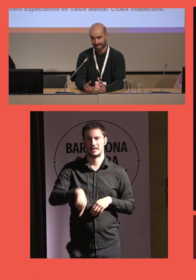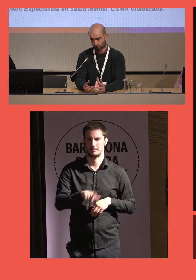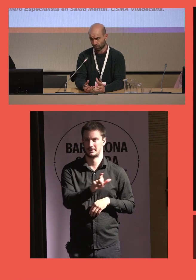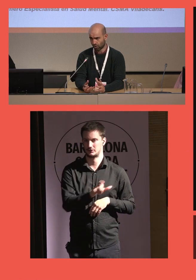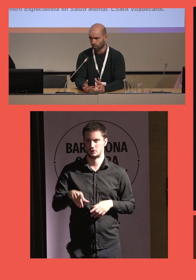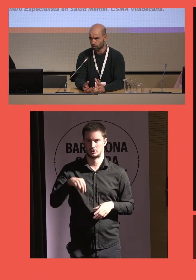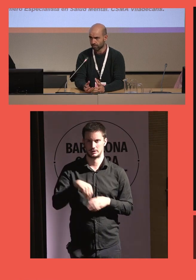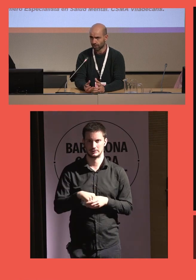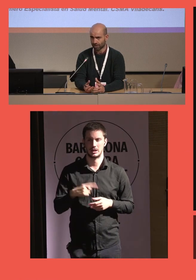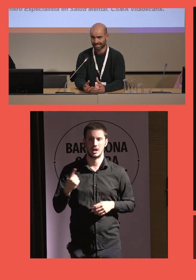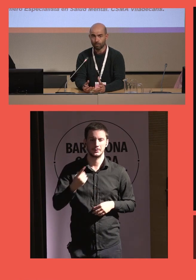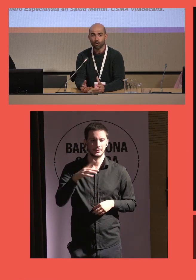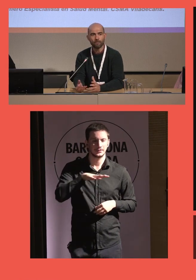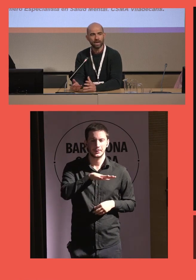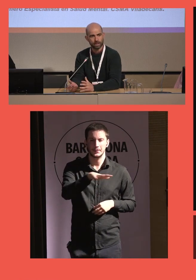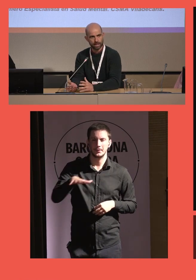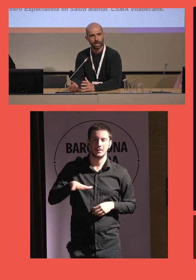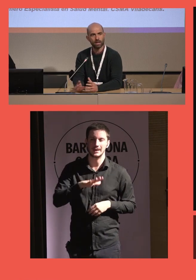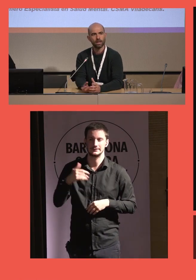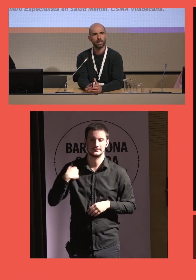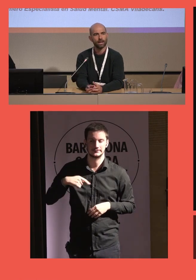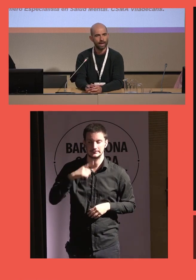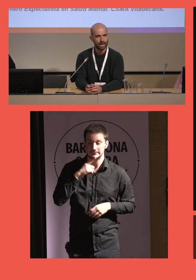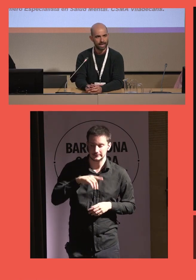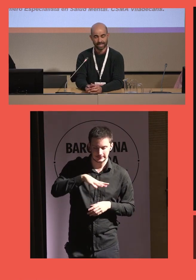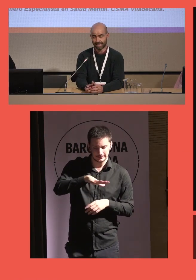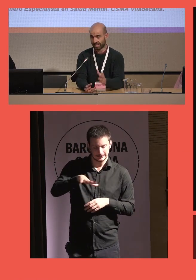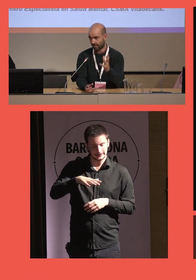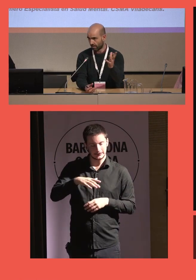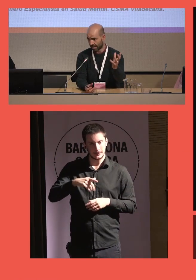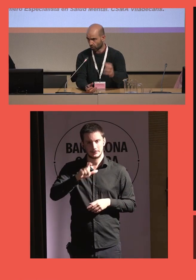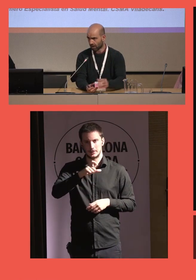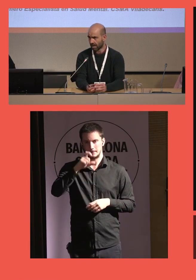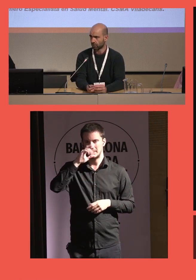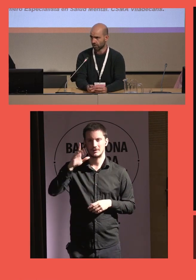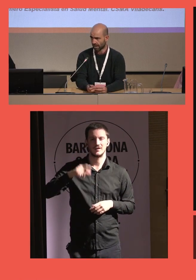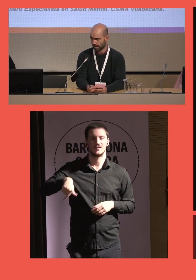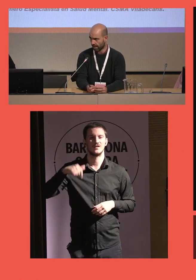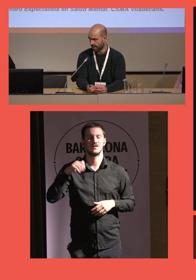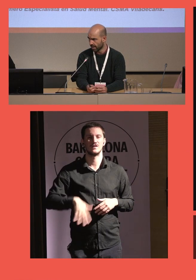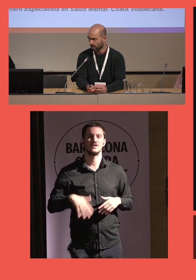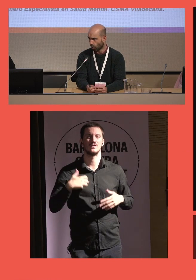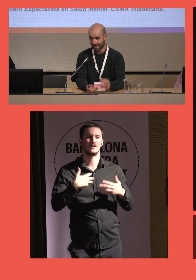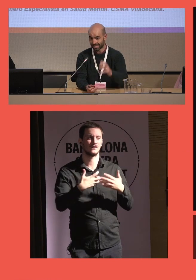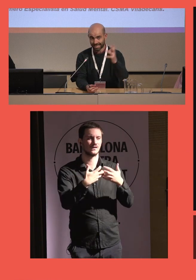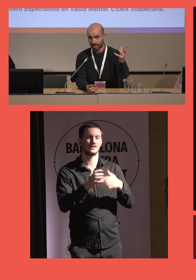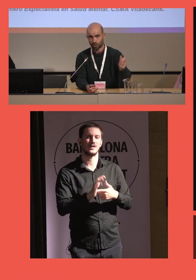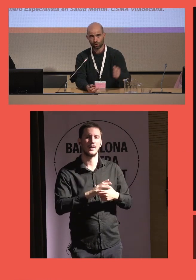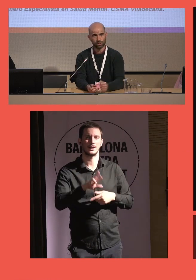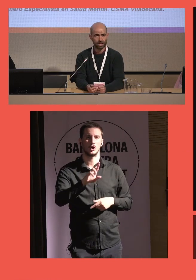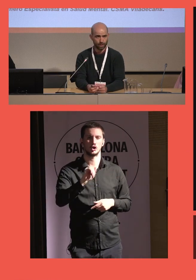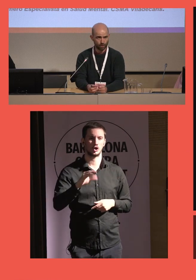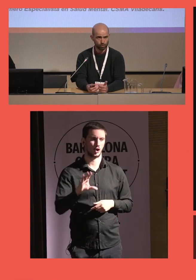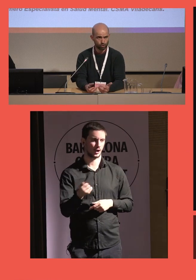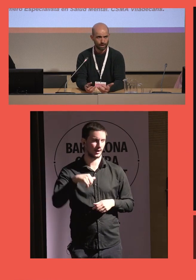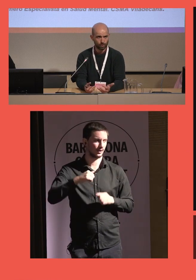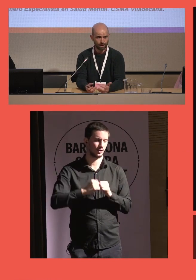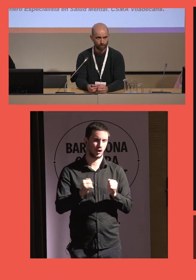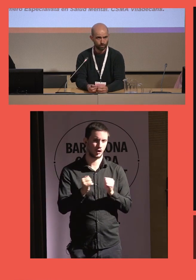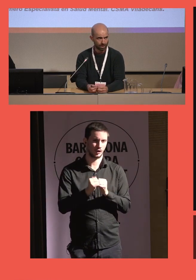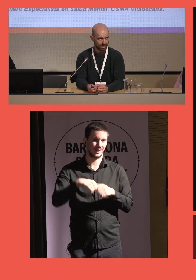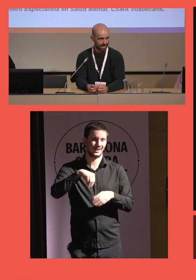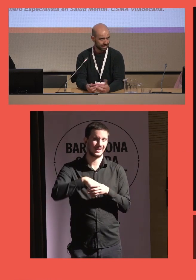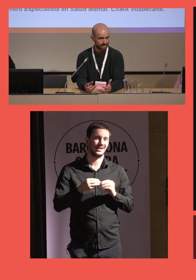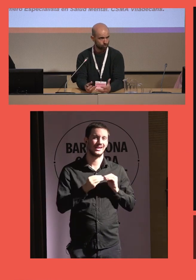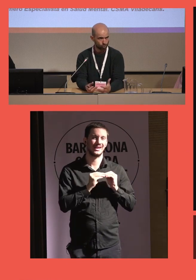que está, sobre todo en algunos barrios, que está muy envejecida. Allí existe la fábrica roca, entonces hace 40 años creció mucho la